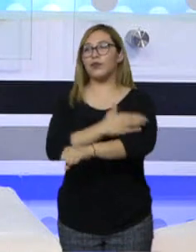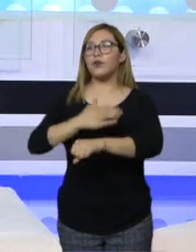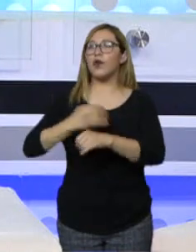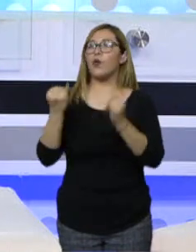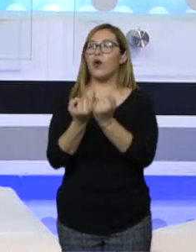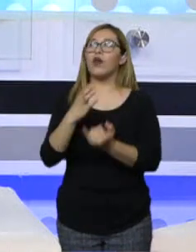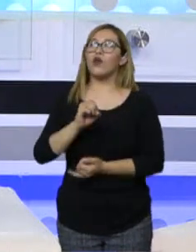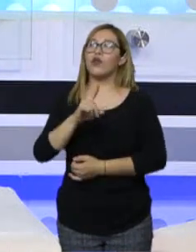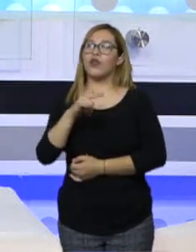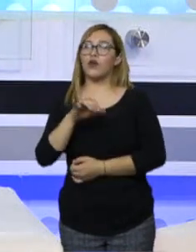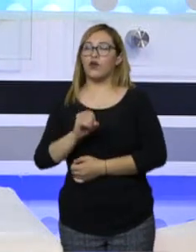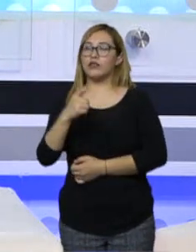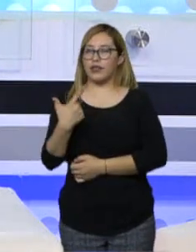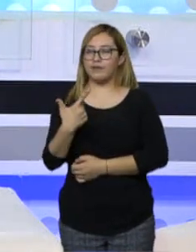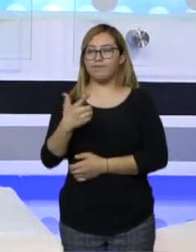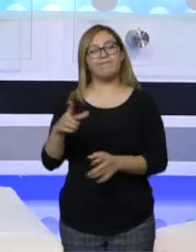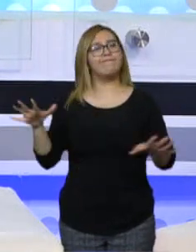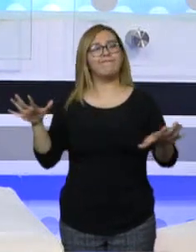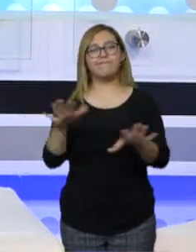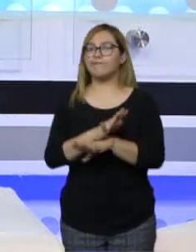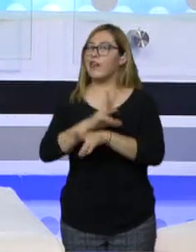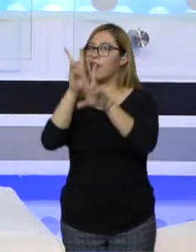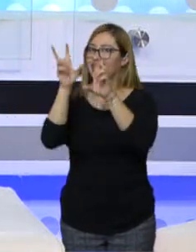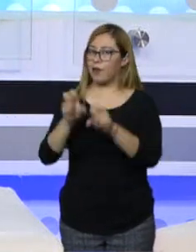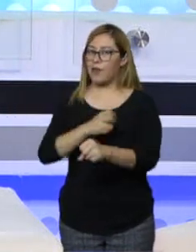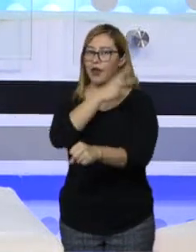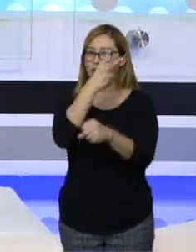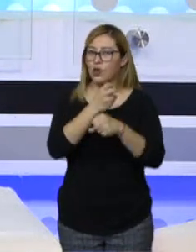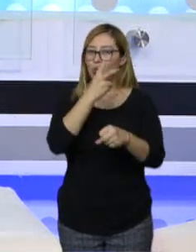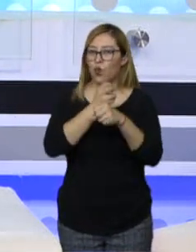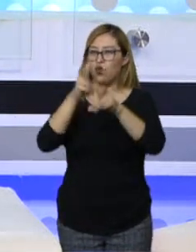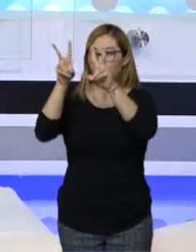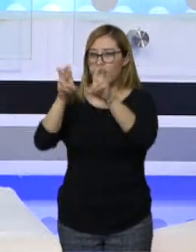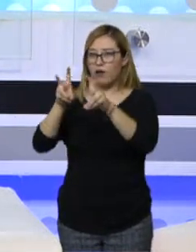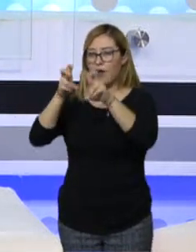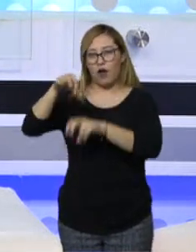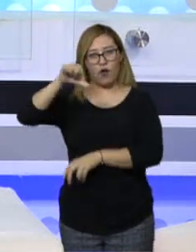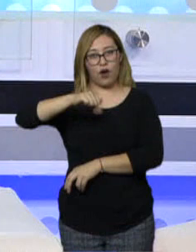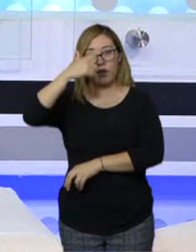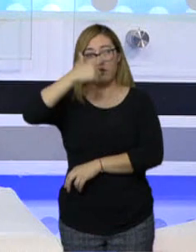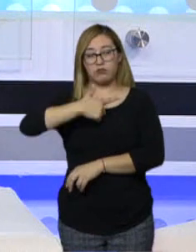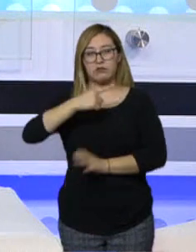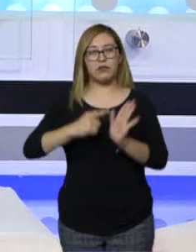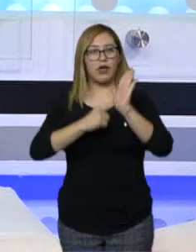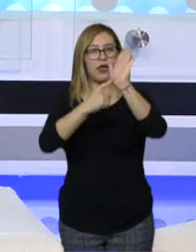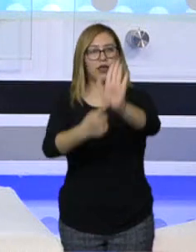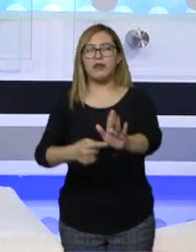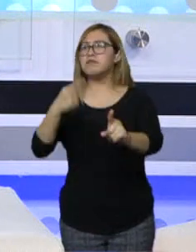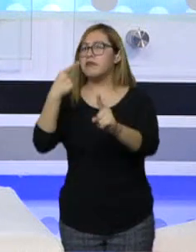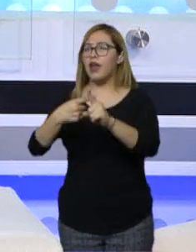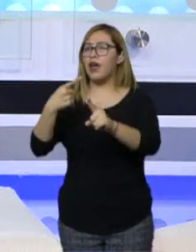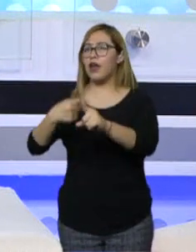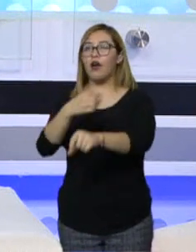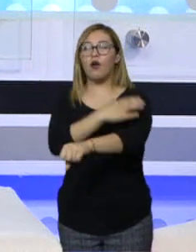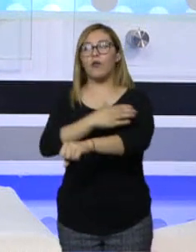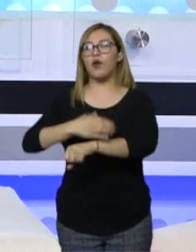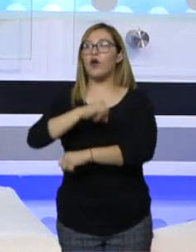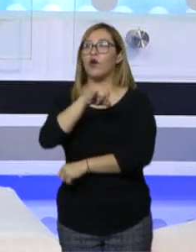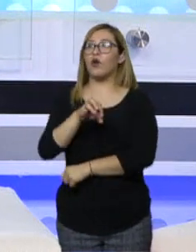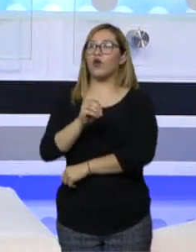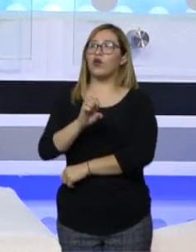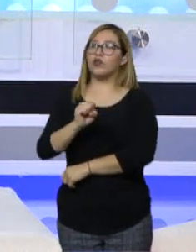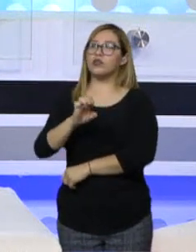Código 7. Vamos a otro tema, vamos al segundo tema de la noche. Hay una entrega que nos va a presentar mi compañero José Luis